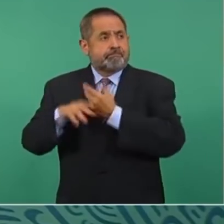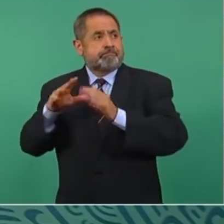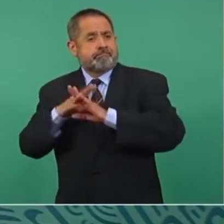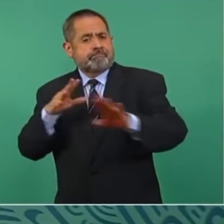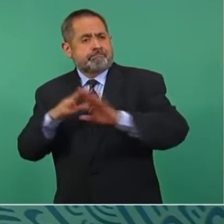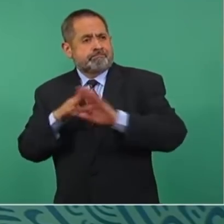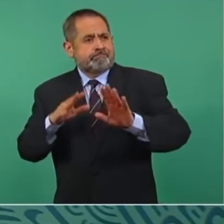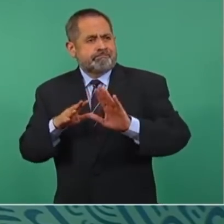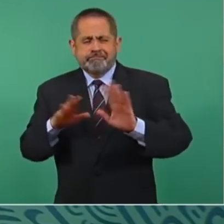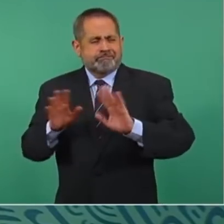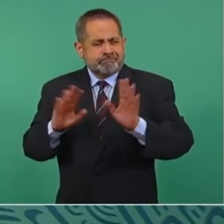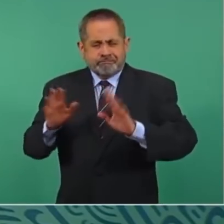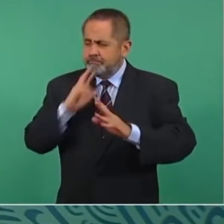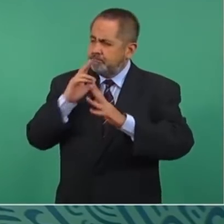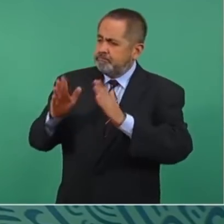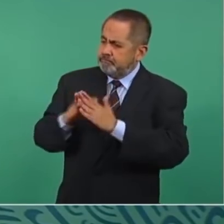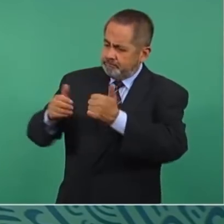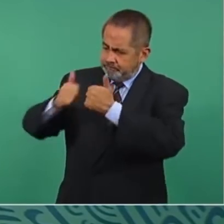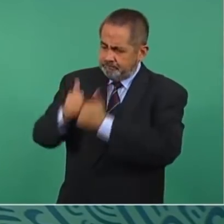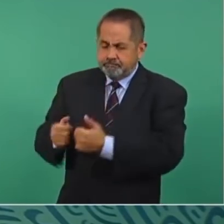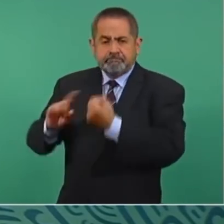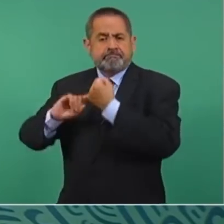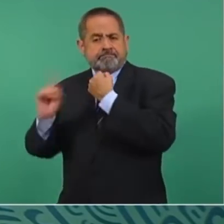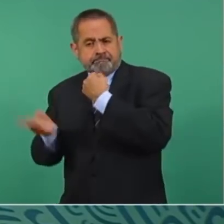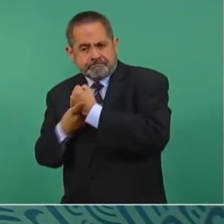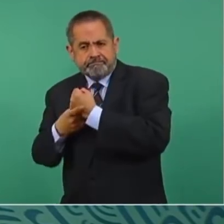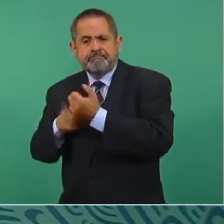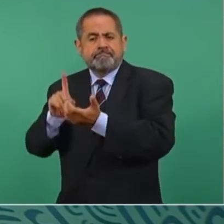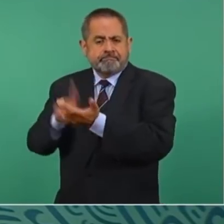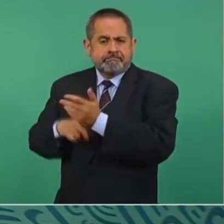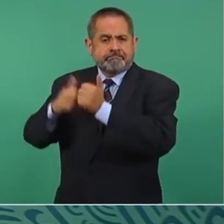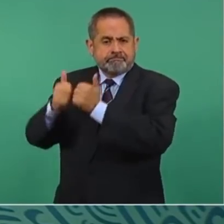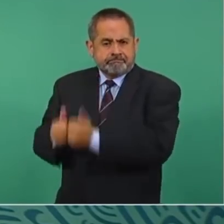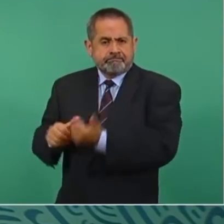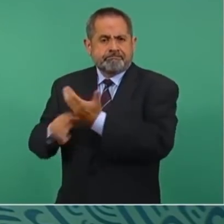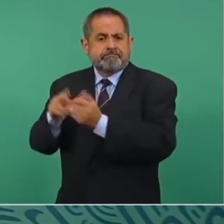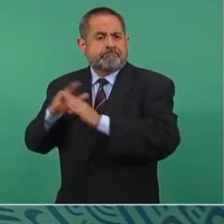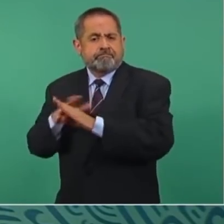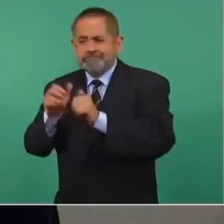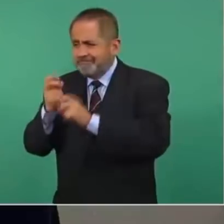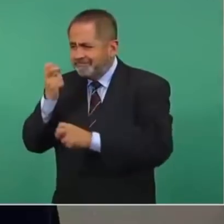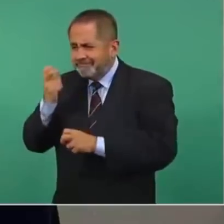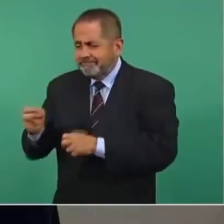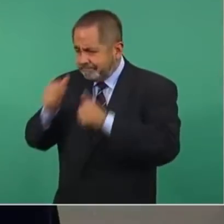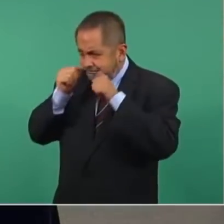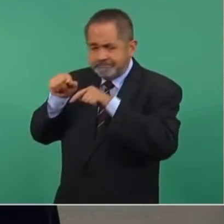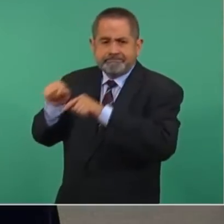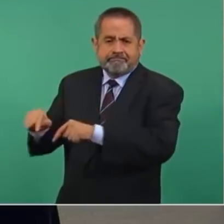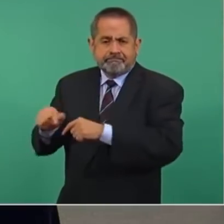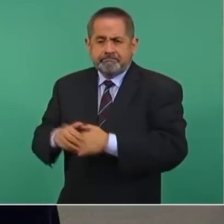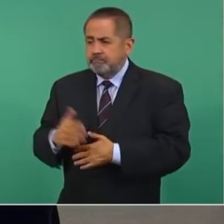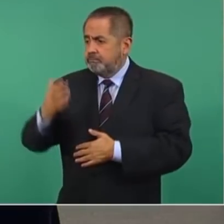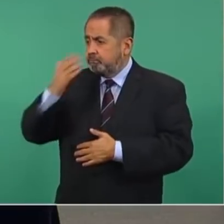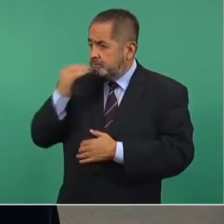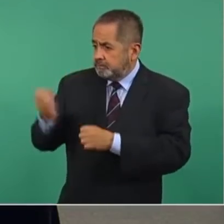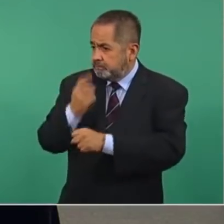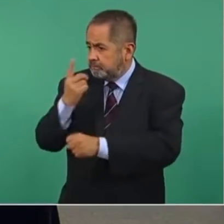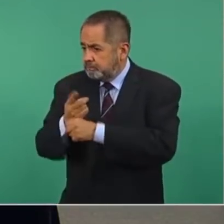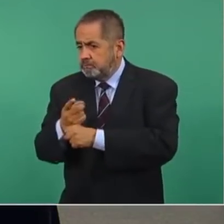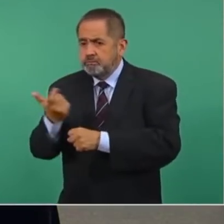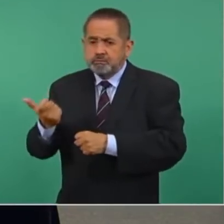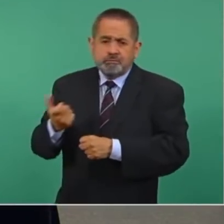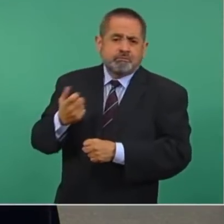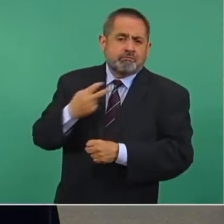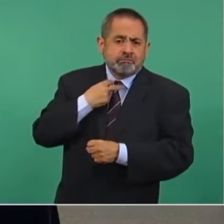hogares es abordando las causas fundamentales de la migración, la falta de oportunidades económicas,